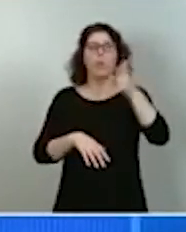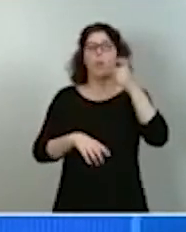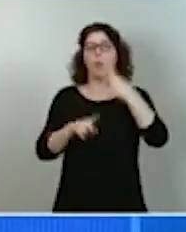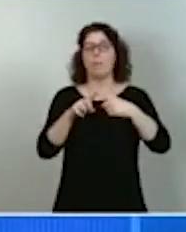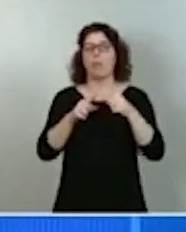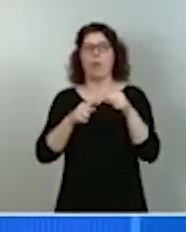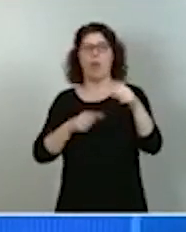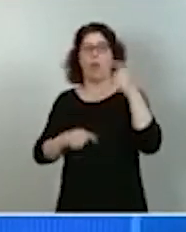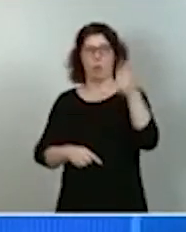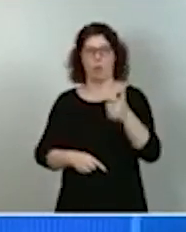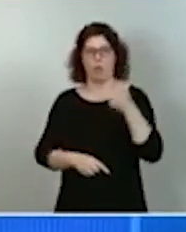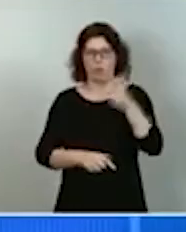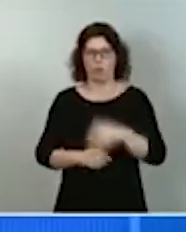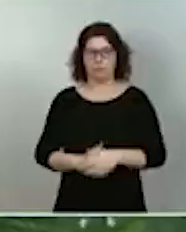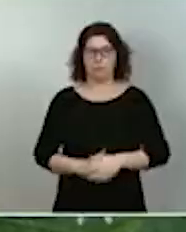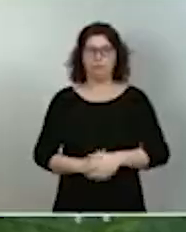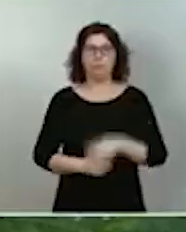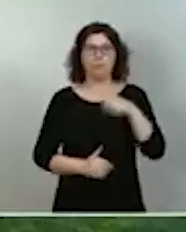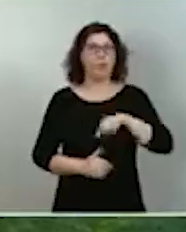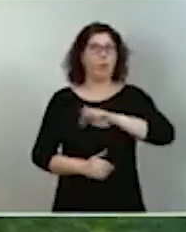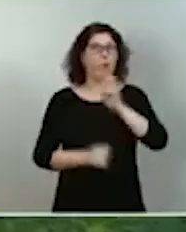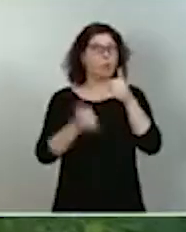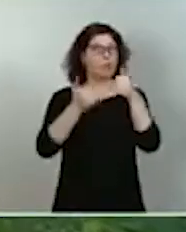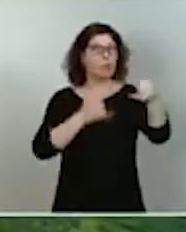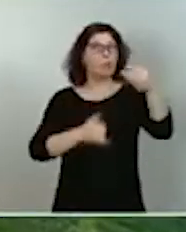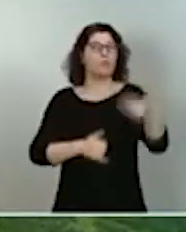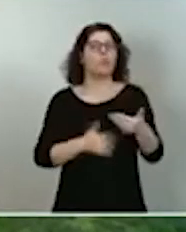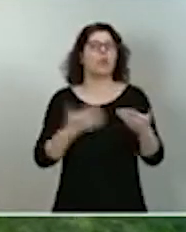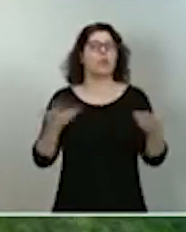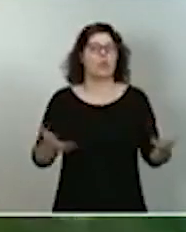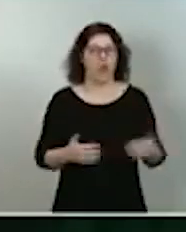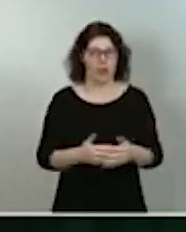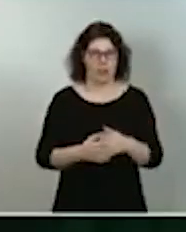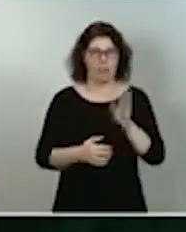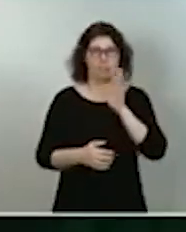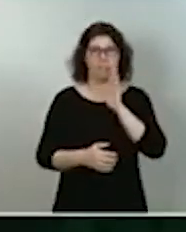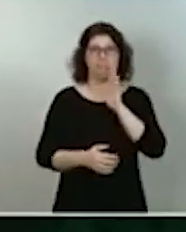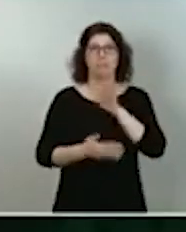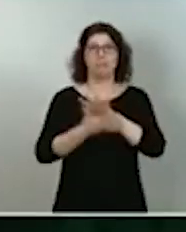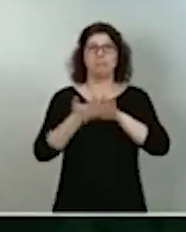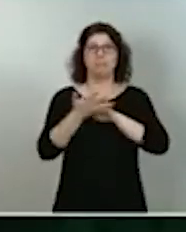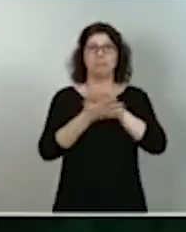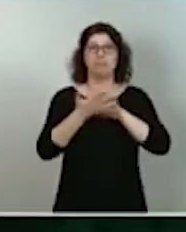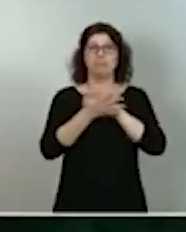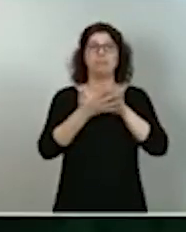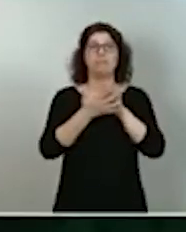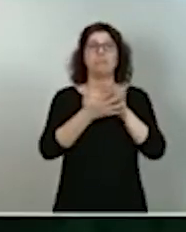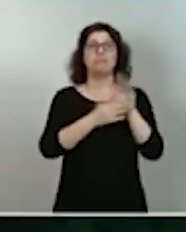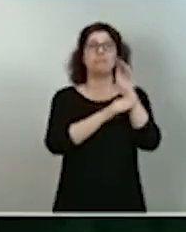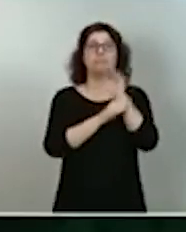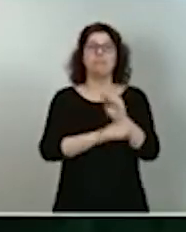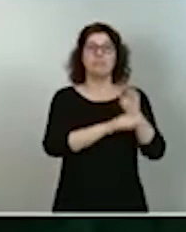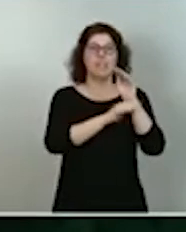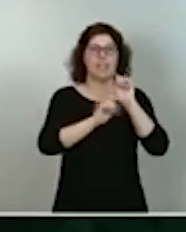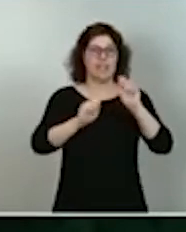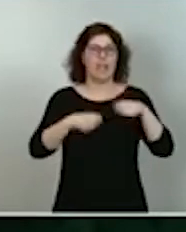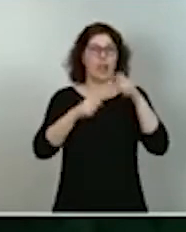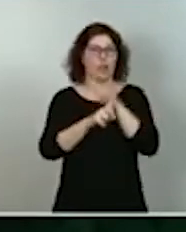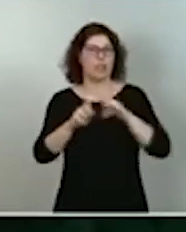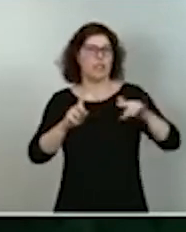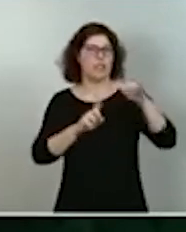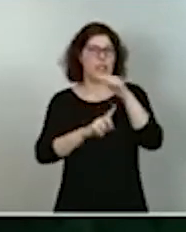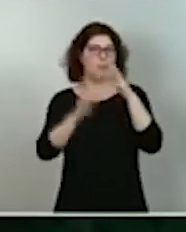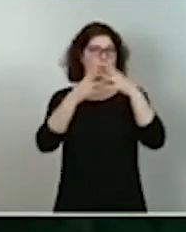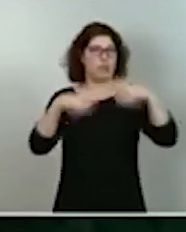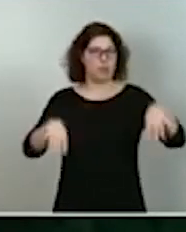otro eje de gran importancia es el dedicado precisamente a la resiliencia de ecosistemas e infraestructuras. Incluye inversiones